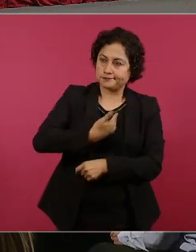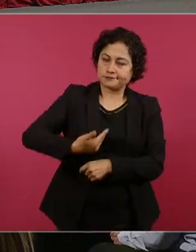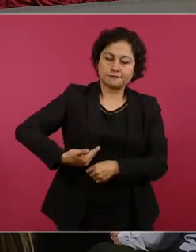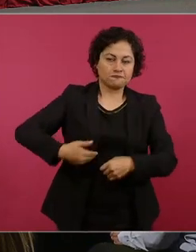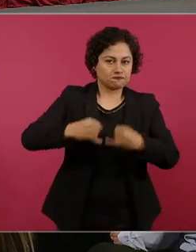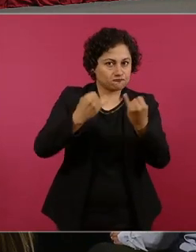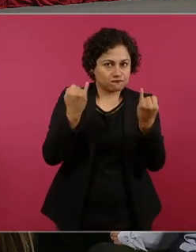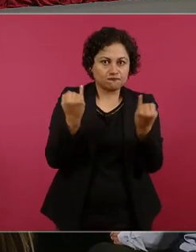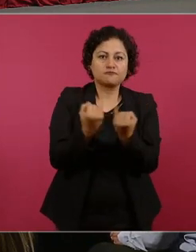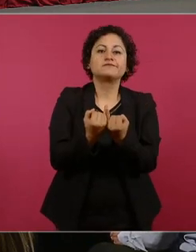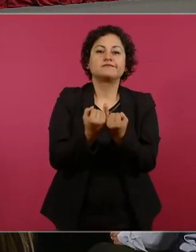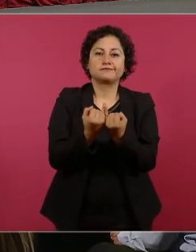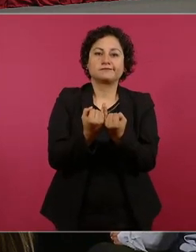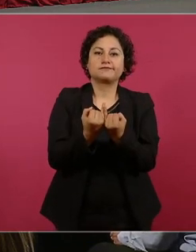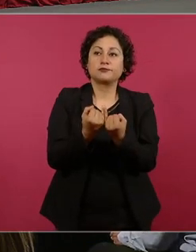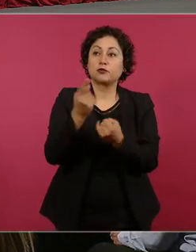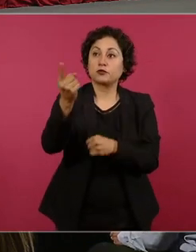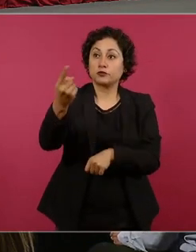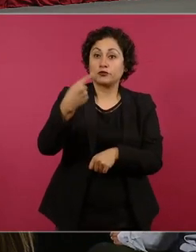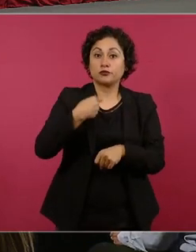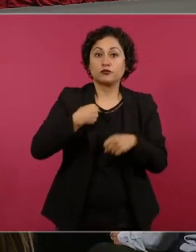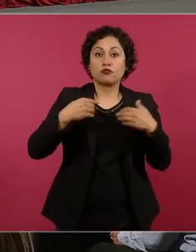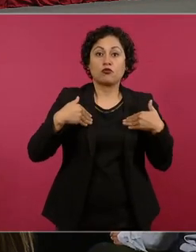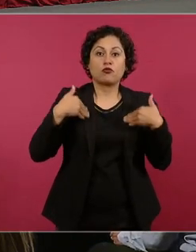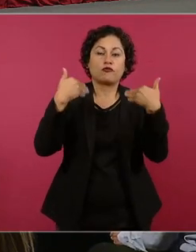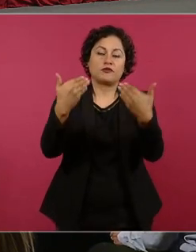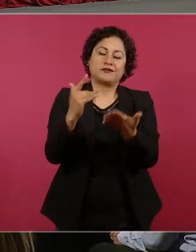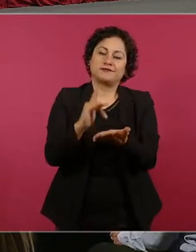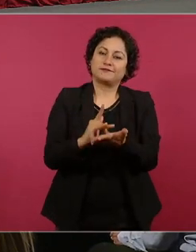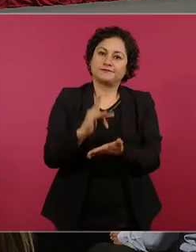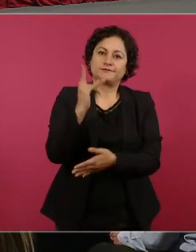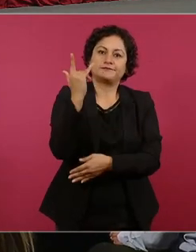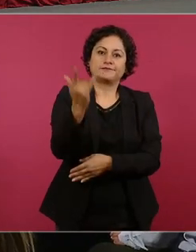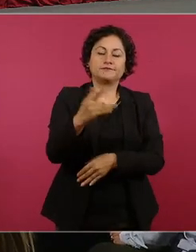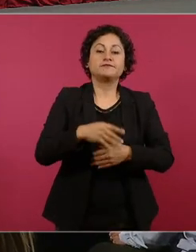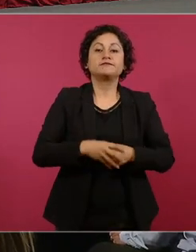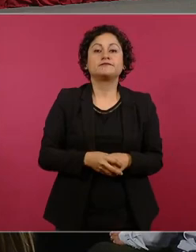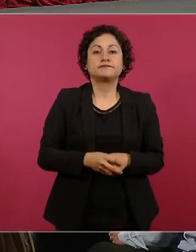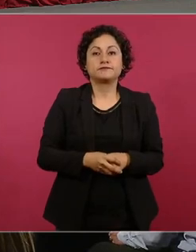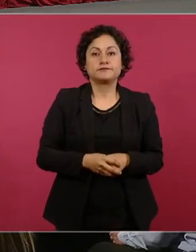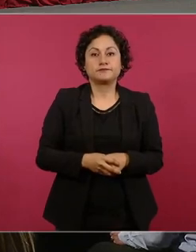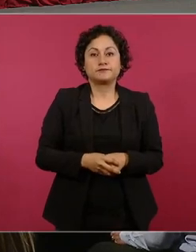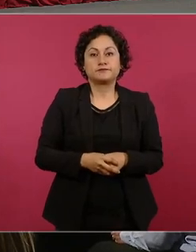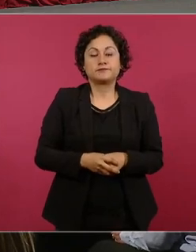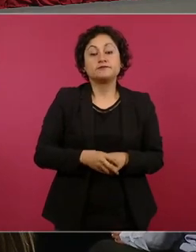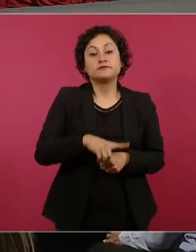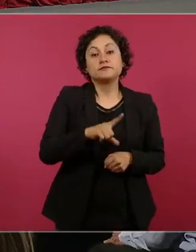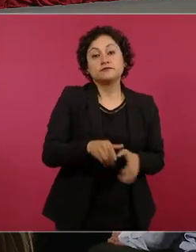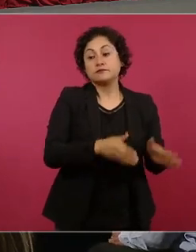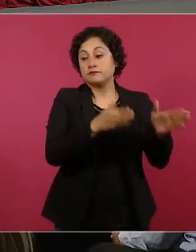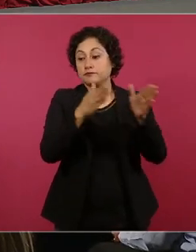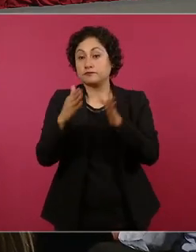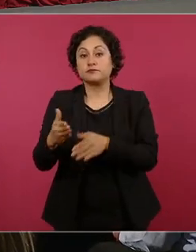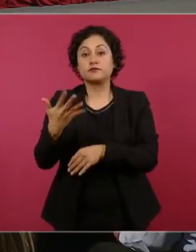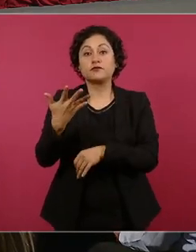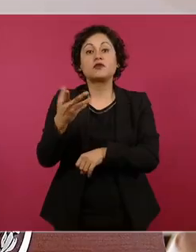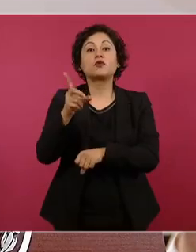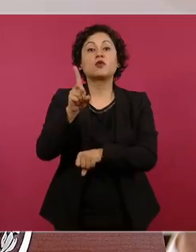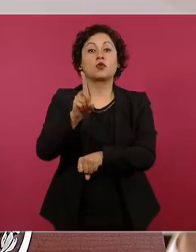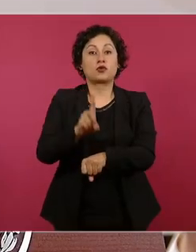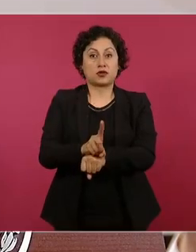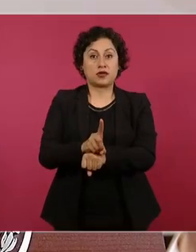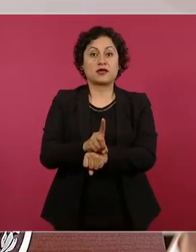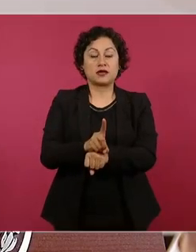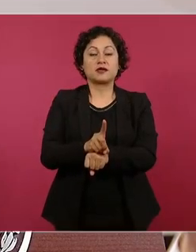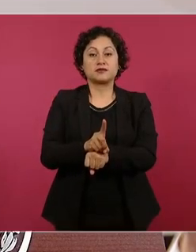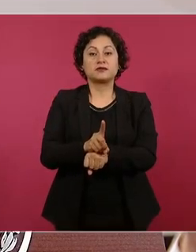gracias por su confianza y cinco días después atenderemos a